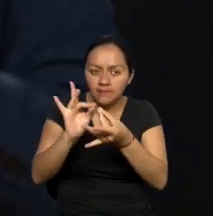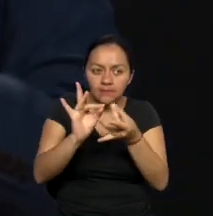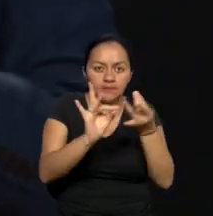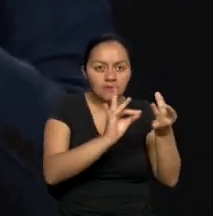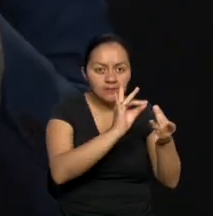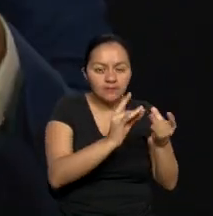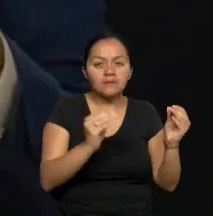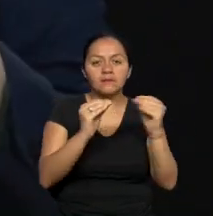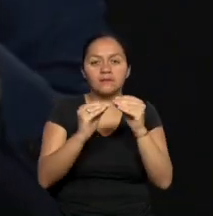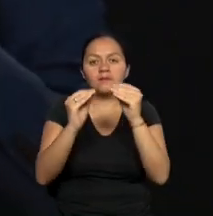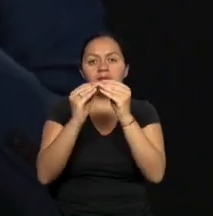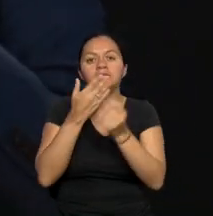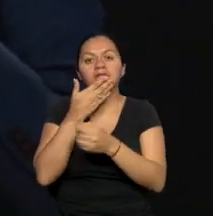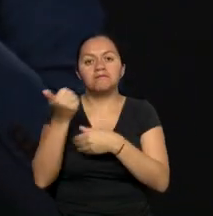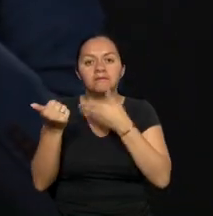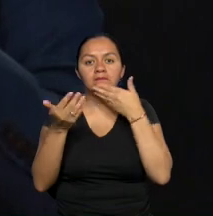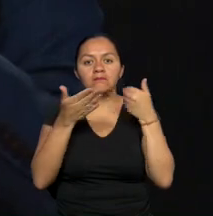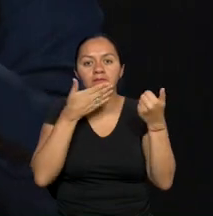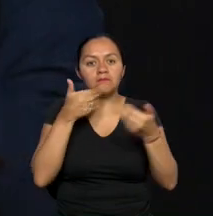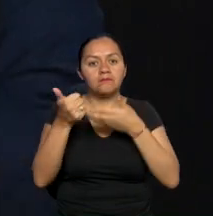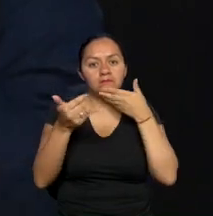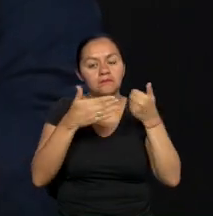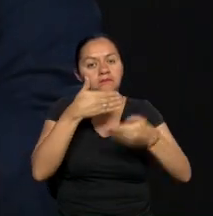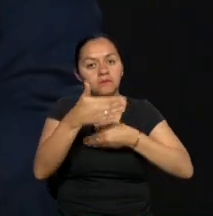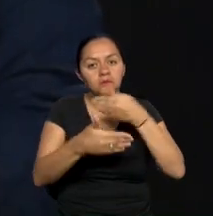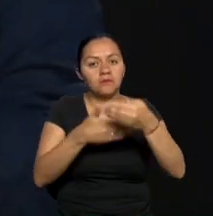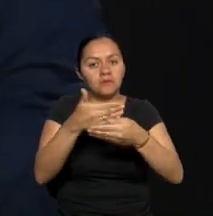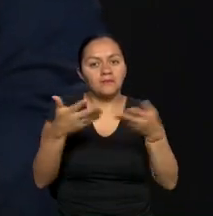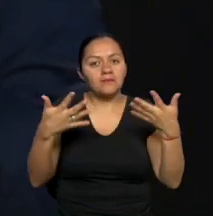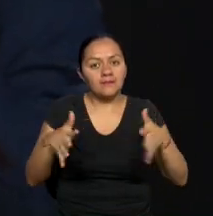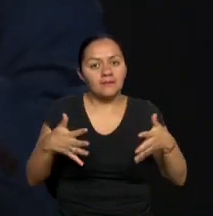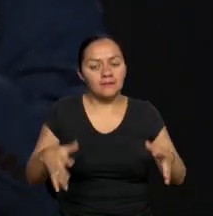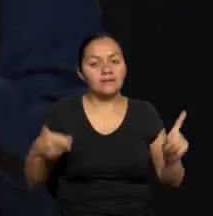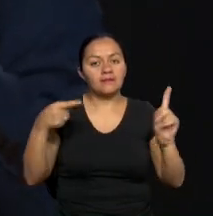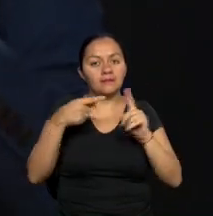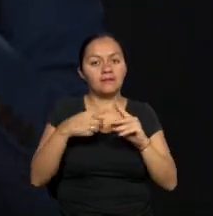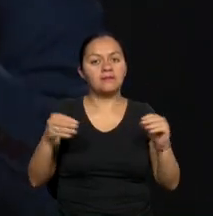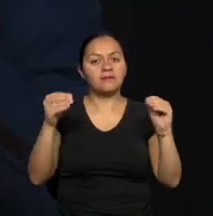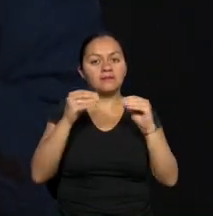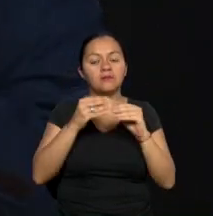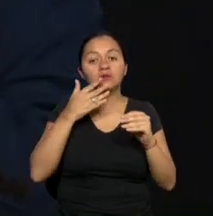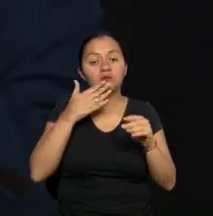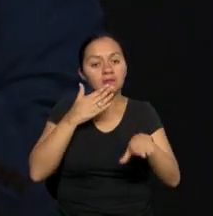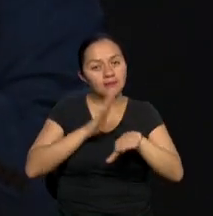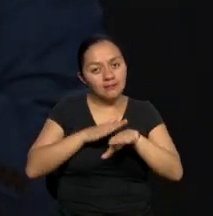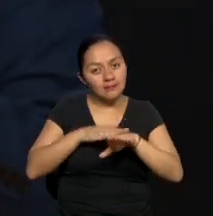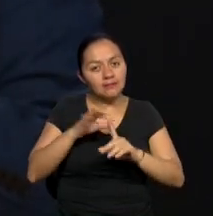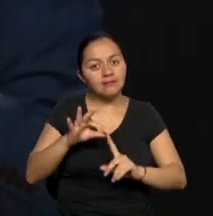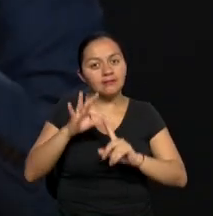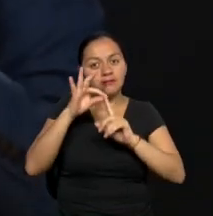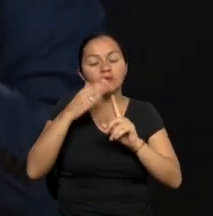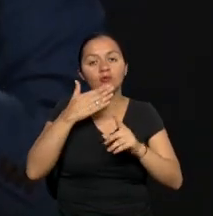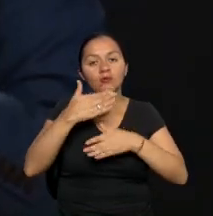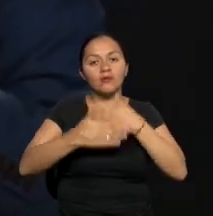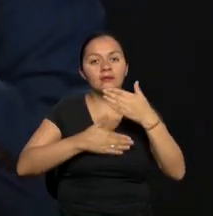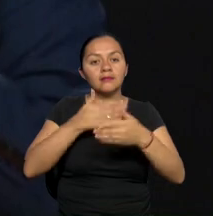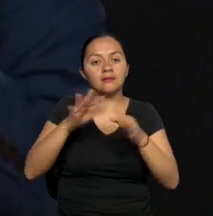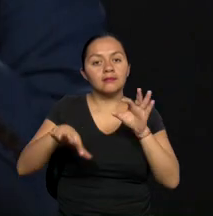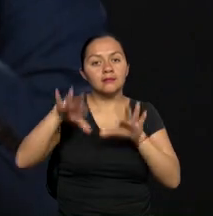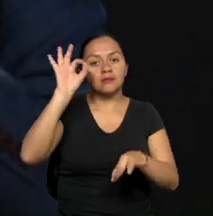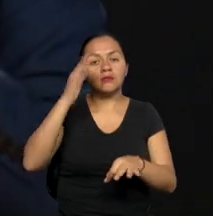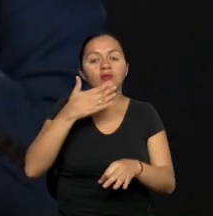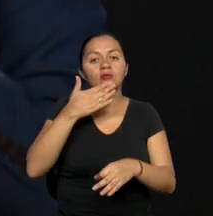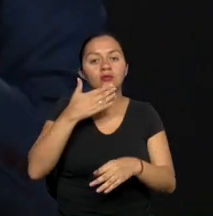tratando de mejorar todos los procesos que se venían realizando y tratando principalmente de llevar